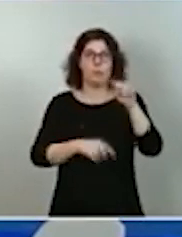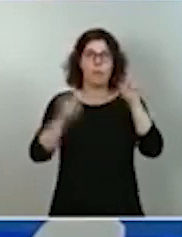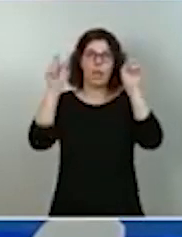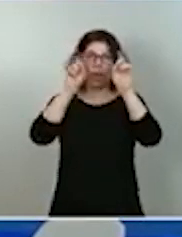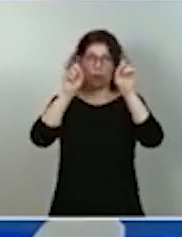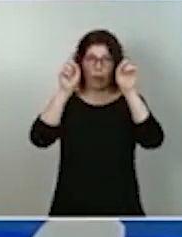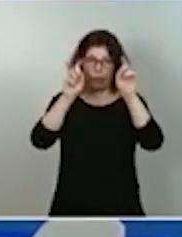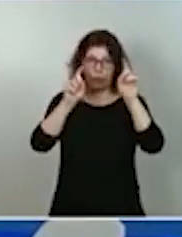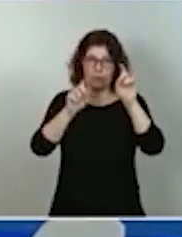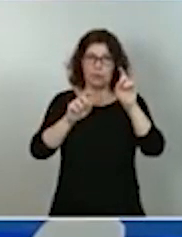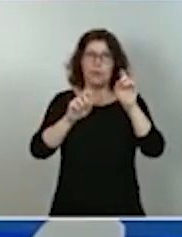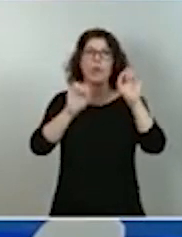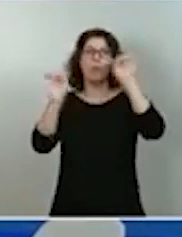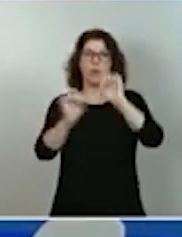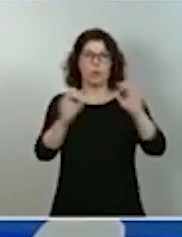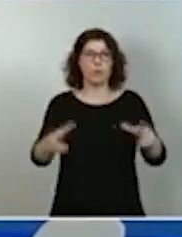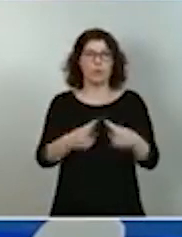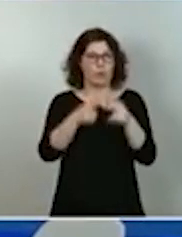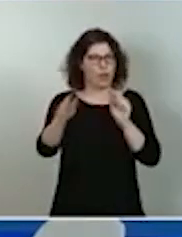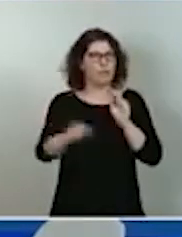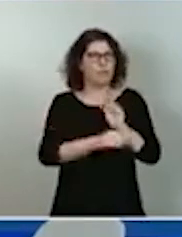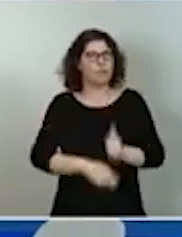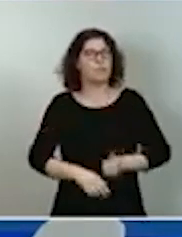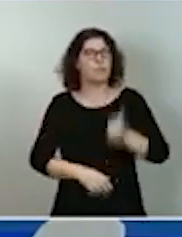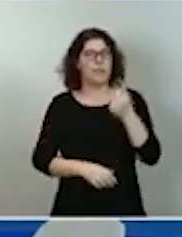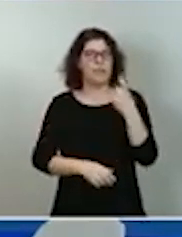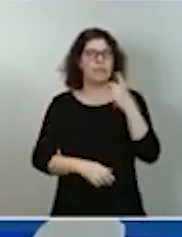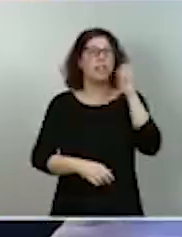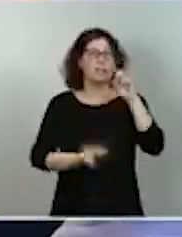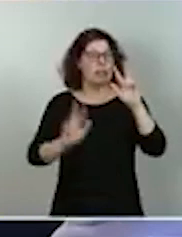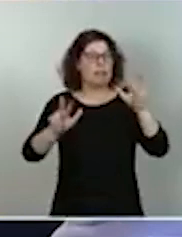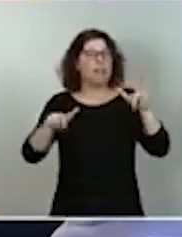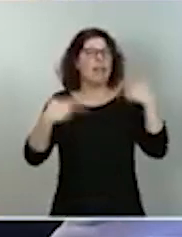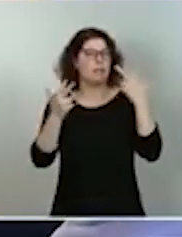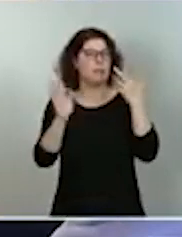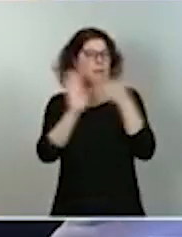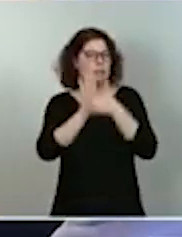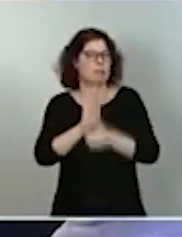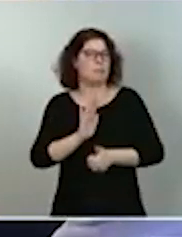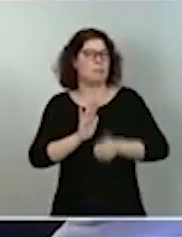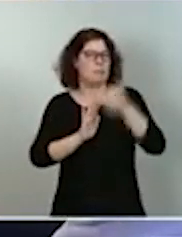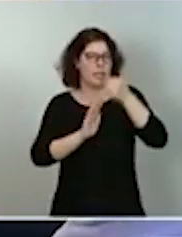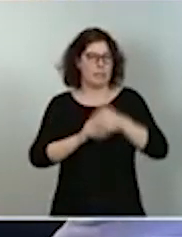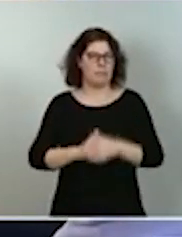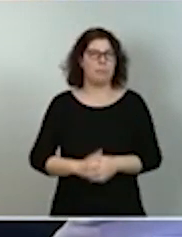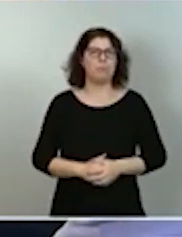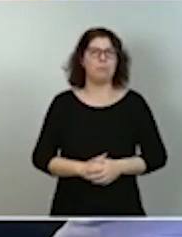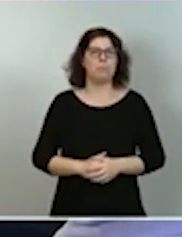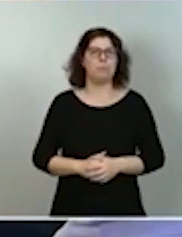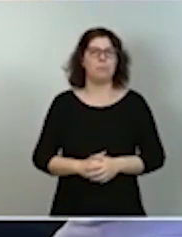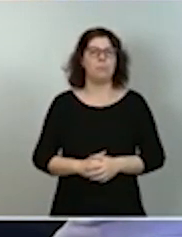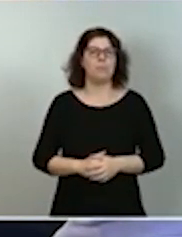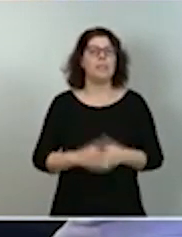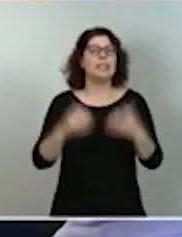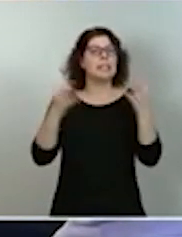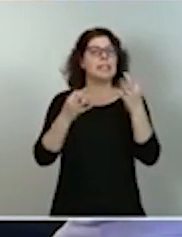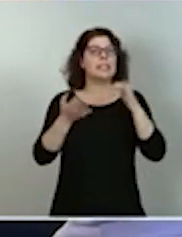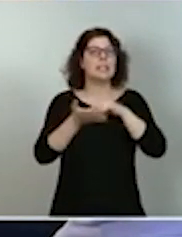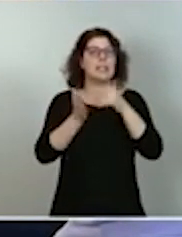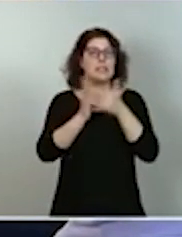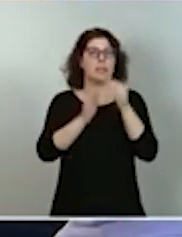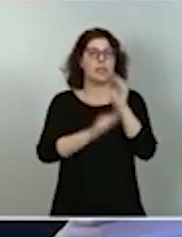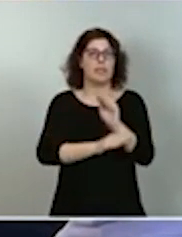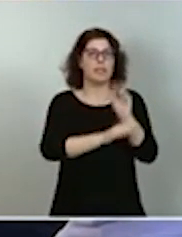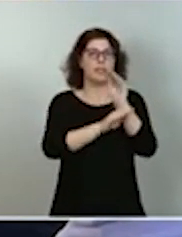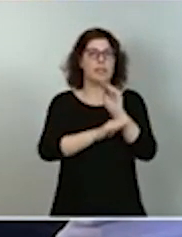protección social y permítanme que me detenga aquí en lo que representa el sistema de cuidados, algo que